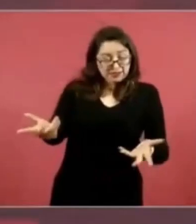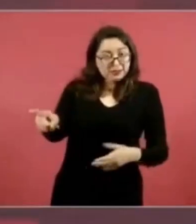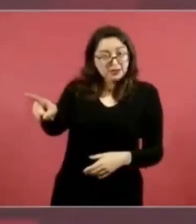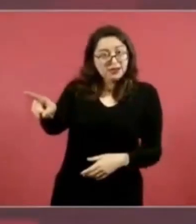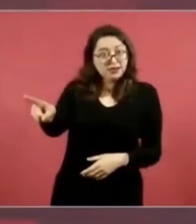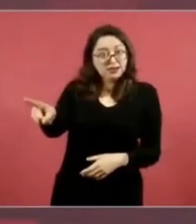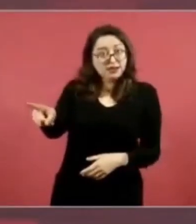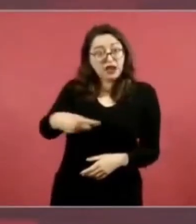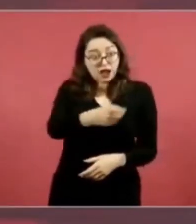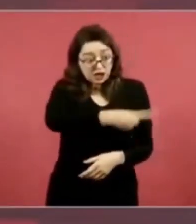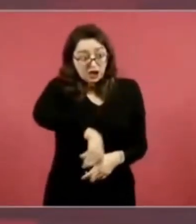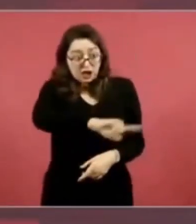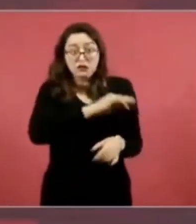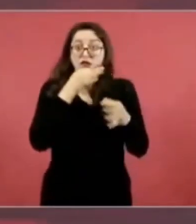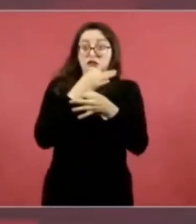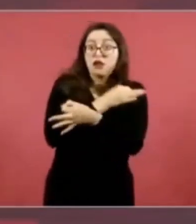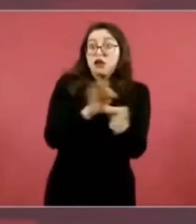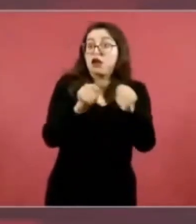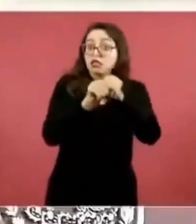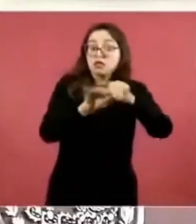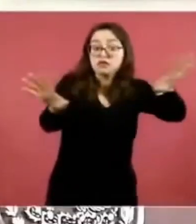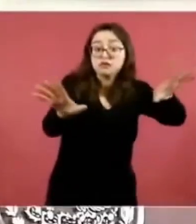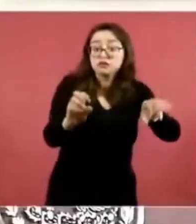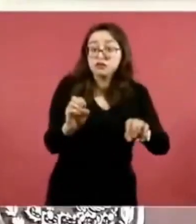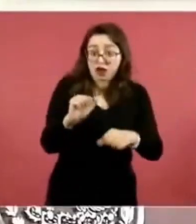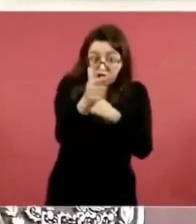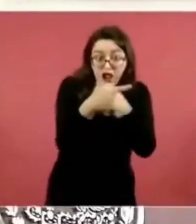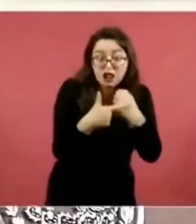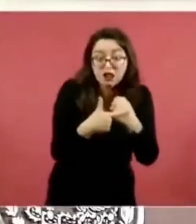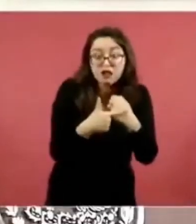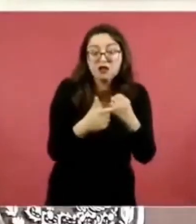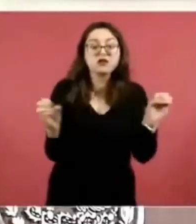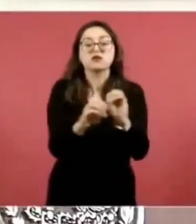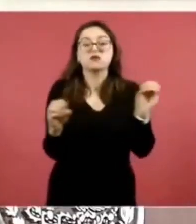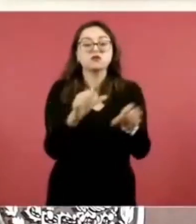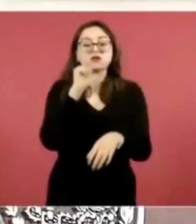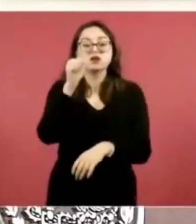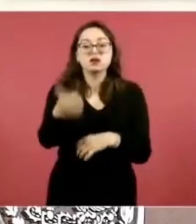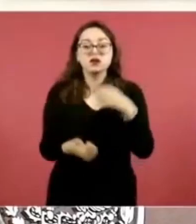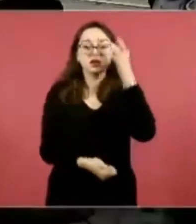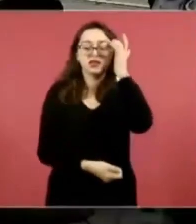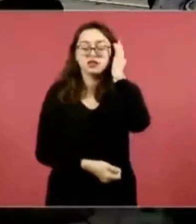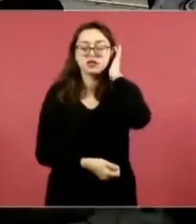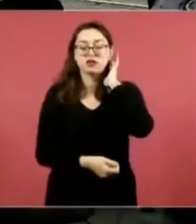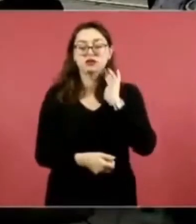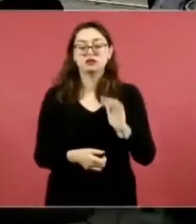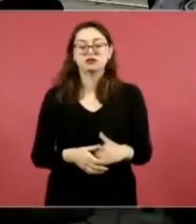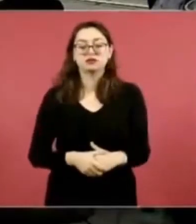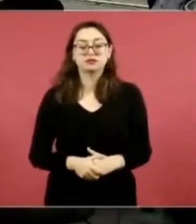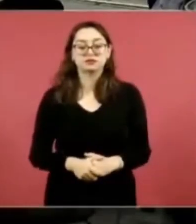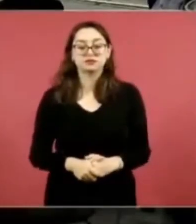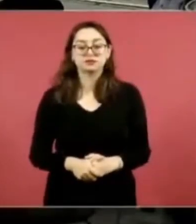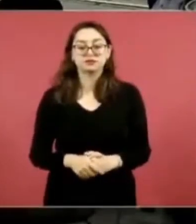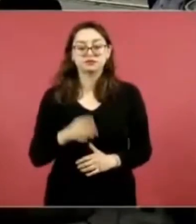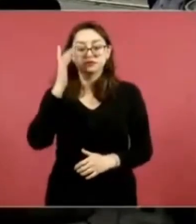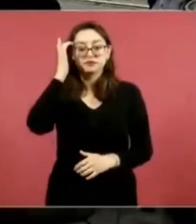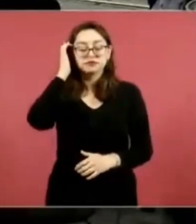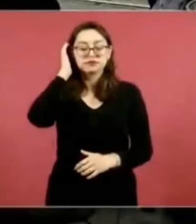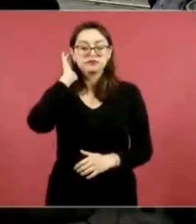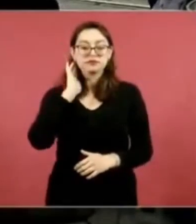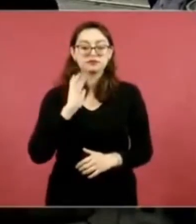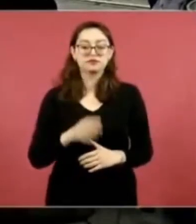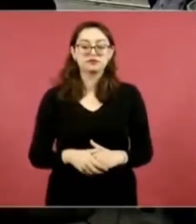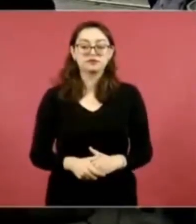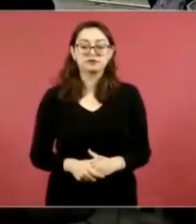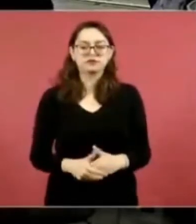No, absolutamente. Ahí, ¿qué metodología usó usted para dar por cierto este reportaje